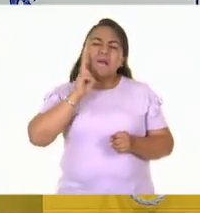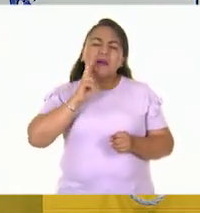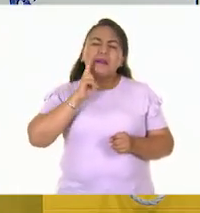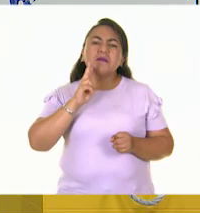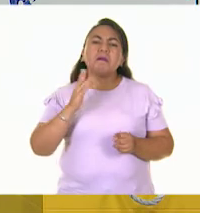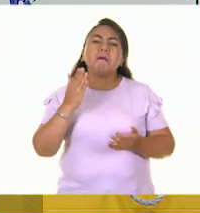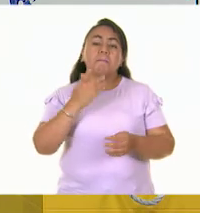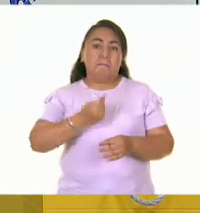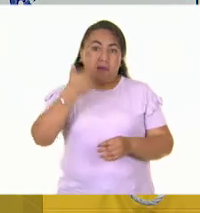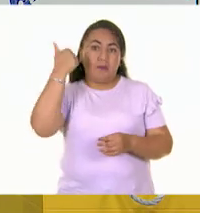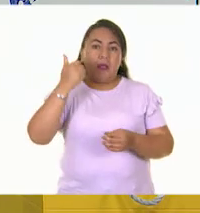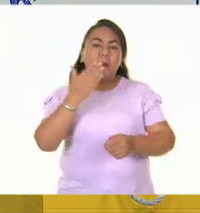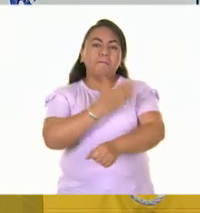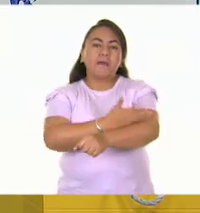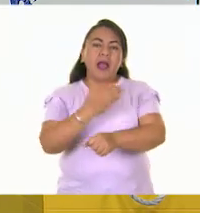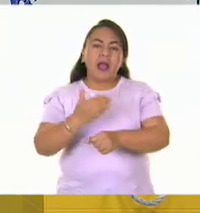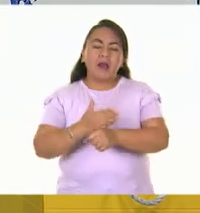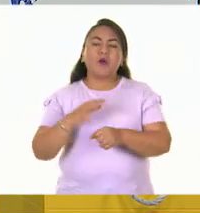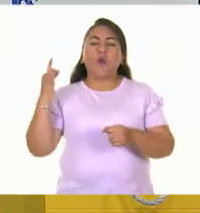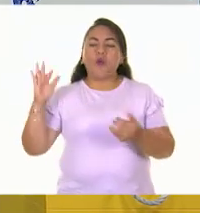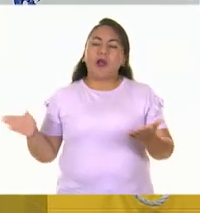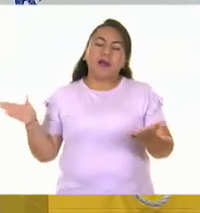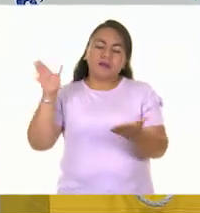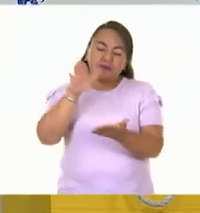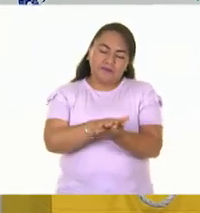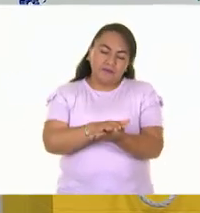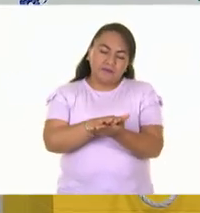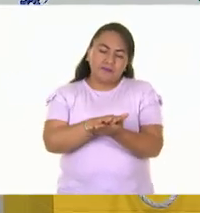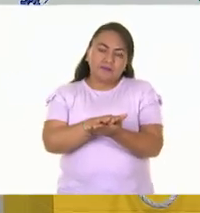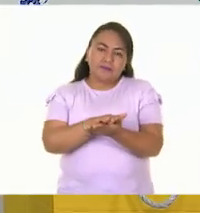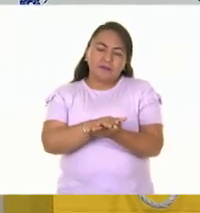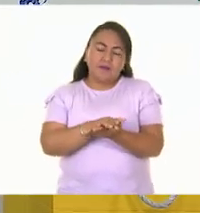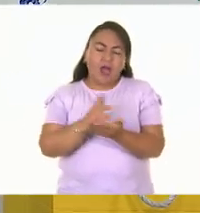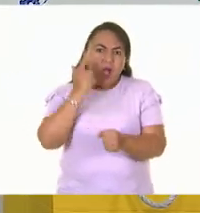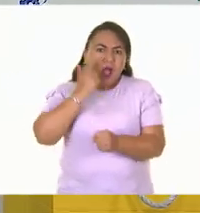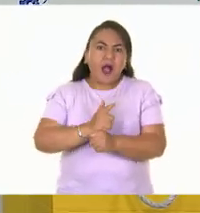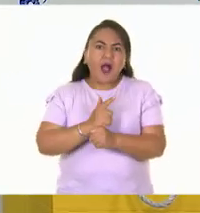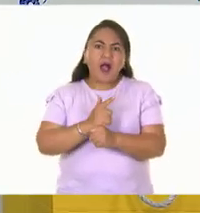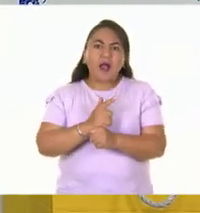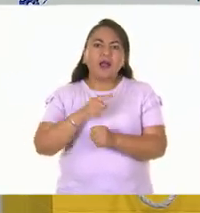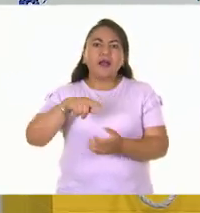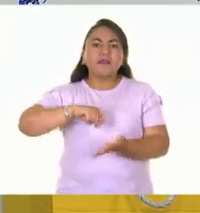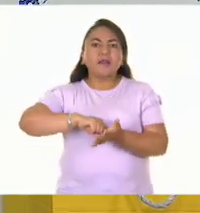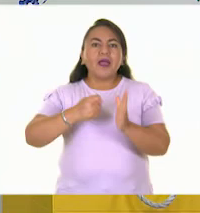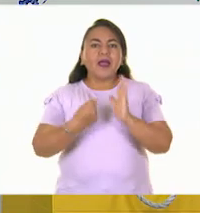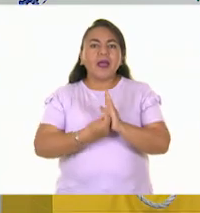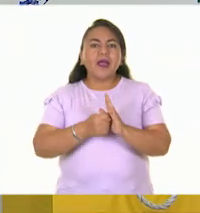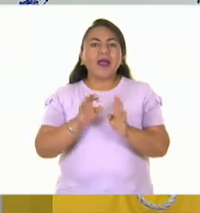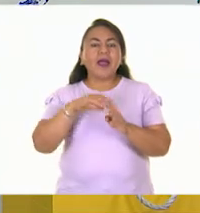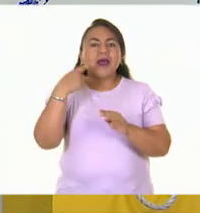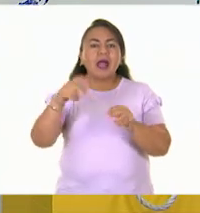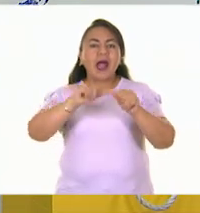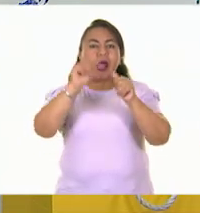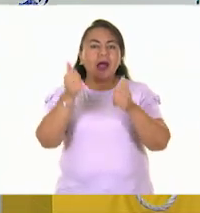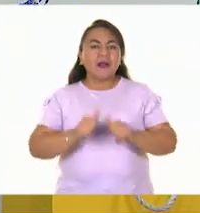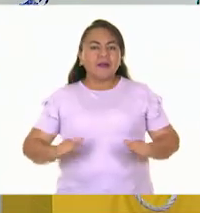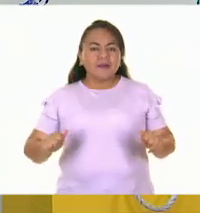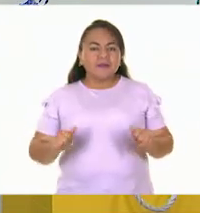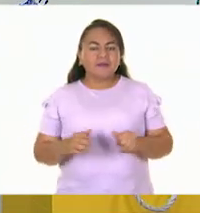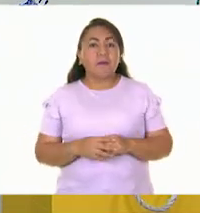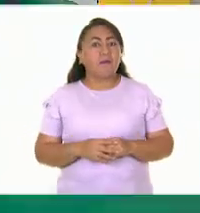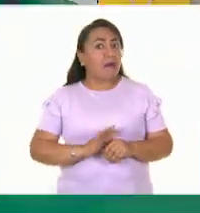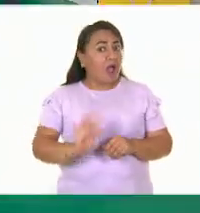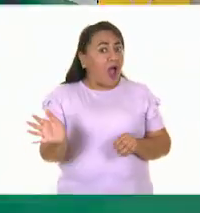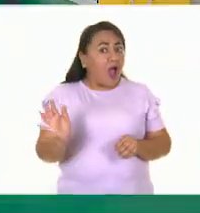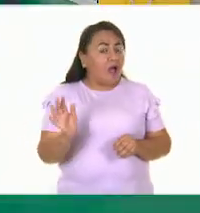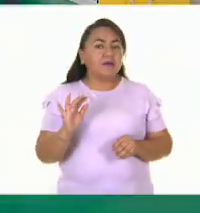tabla. Él lo hizo primero sobre una tabla, puso su hoja y fue así como descubrió esta increíble técnica artística. ¡Ay, así nada